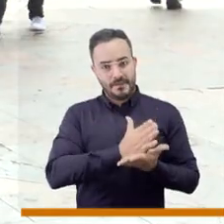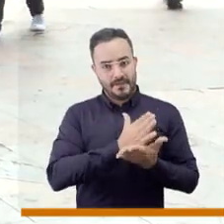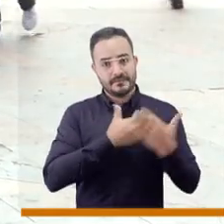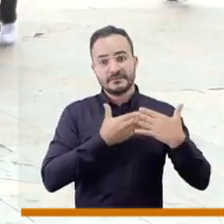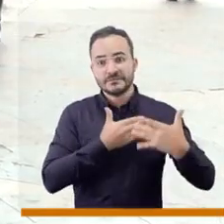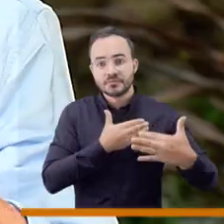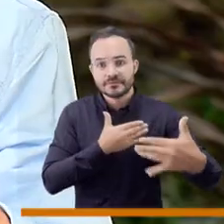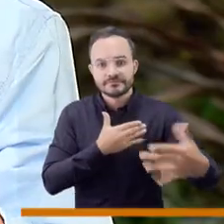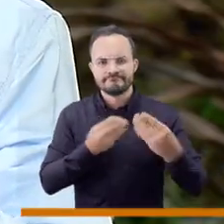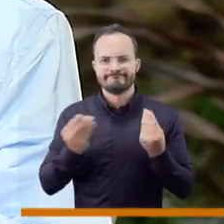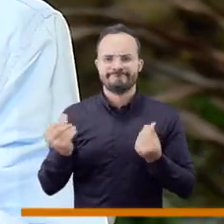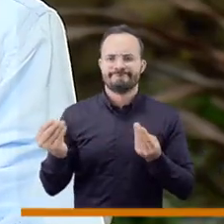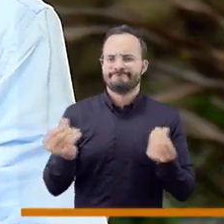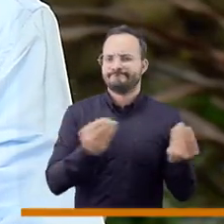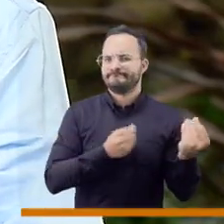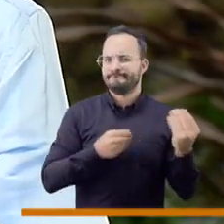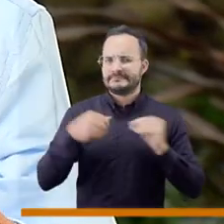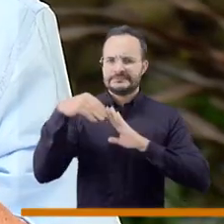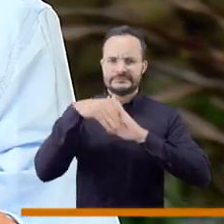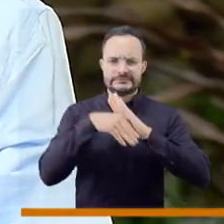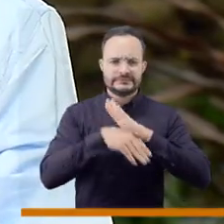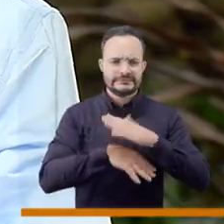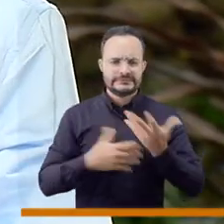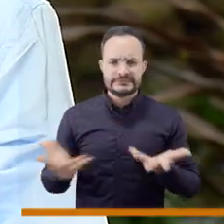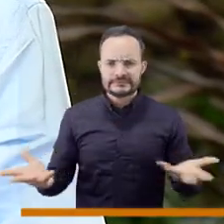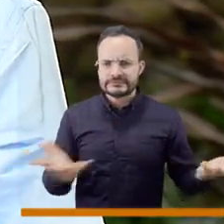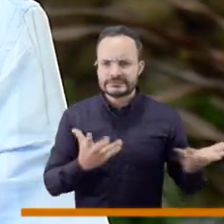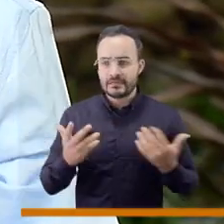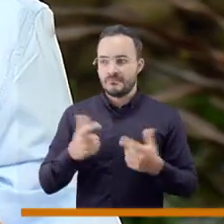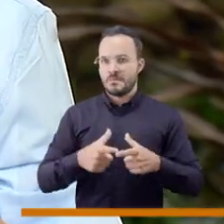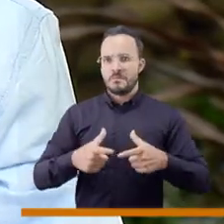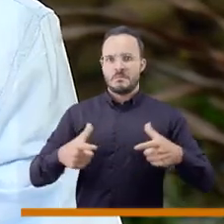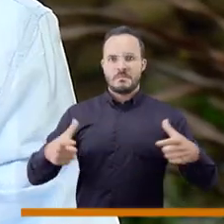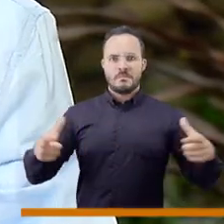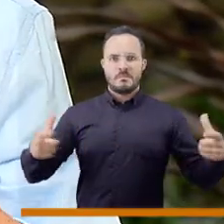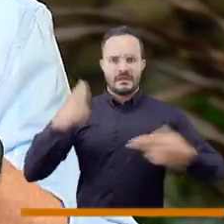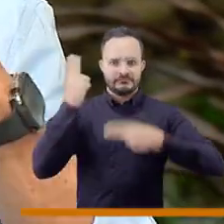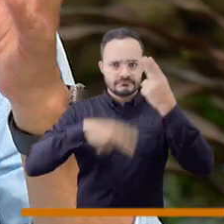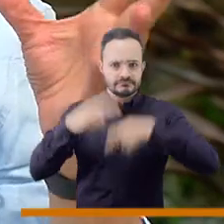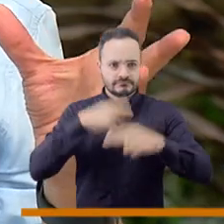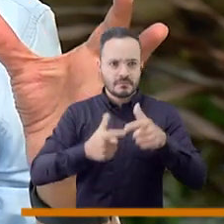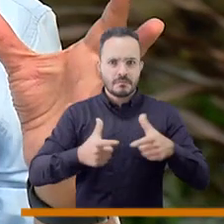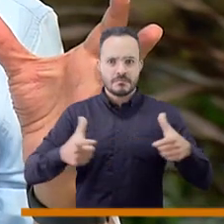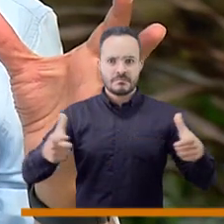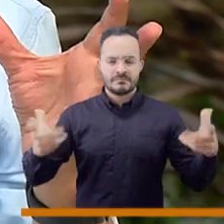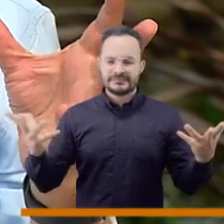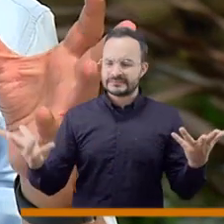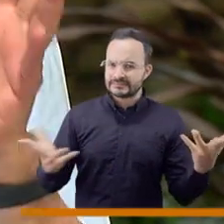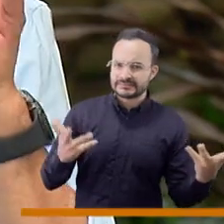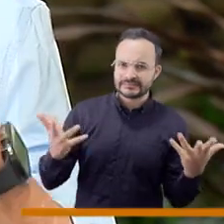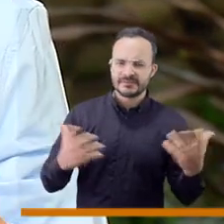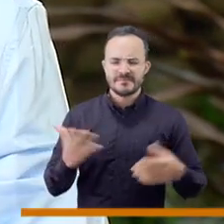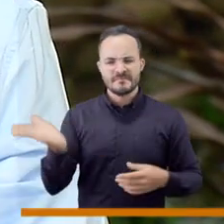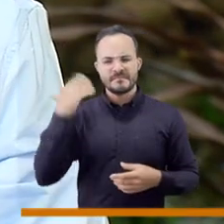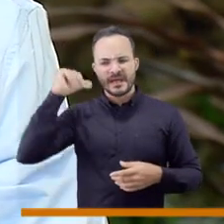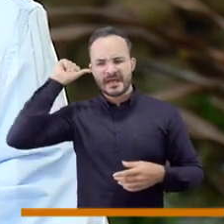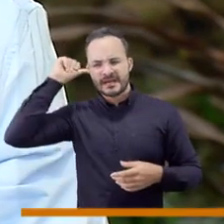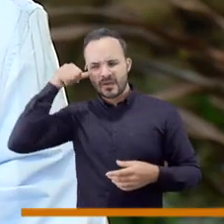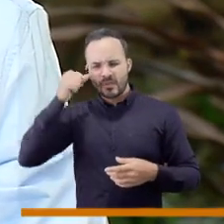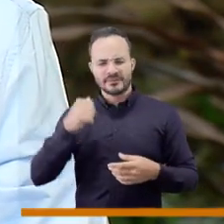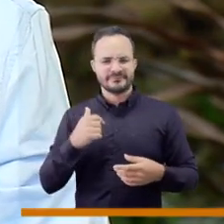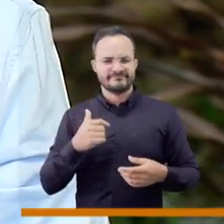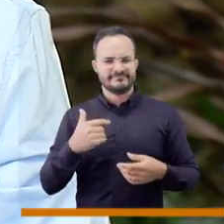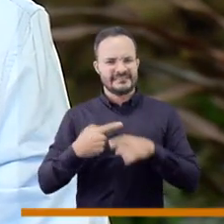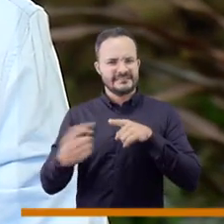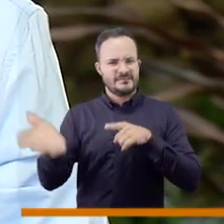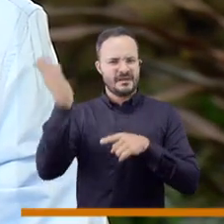adicionales de Medellín, de pospandemia, de pobreza, de aumento de la población, porque la ACNUR la semana pasada